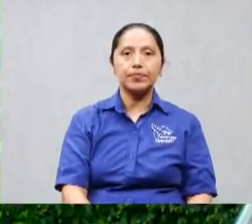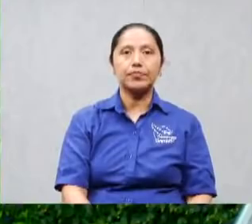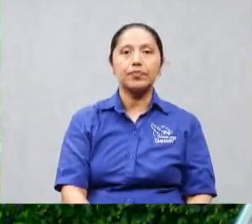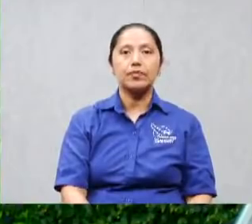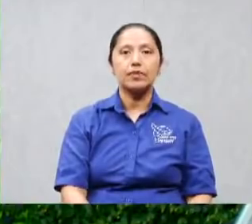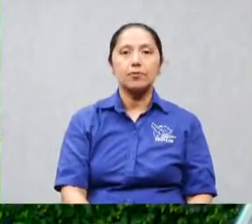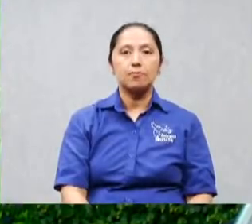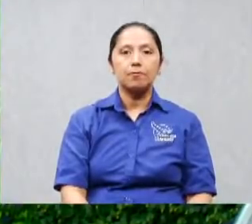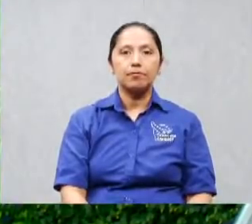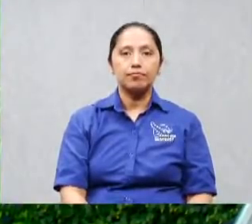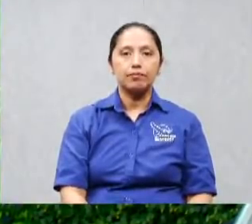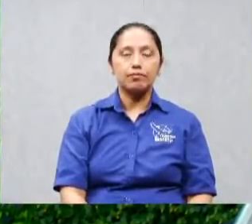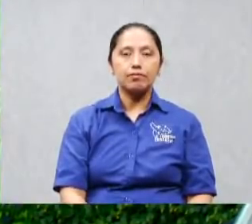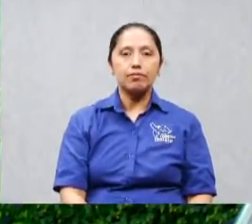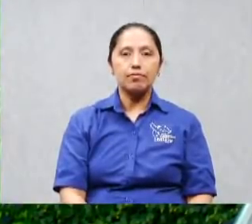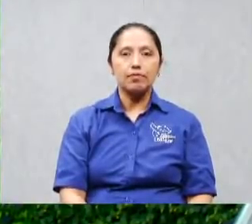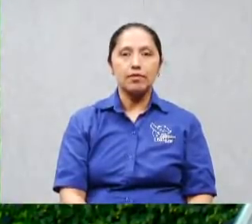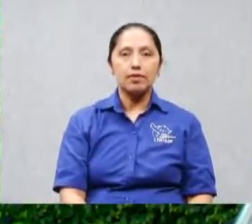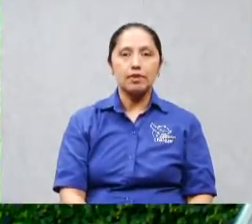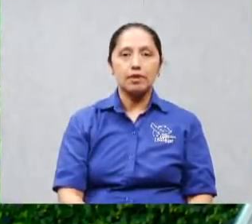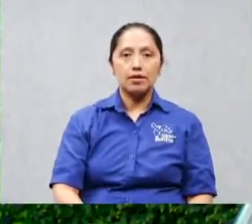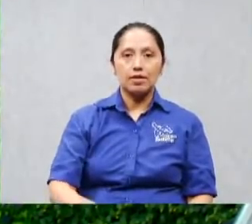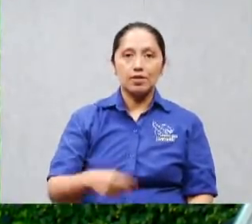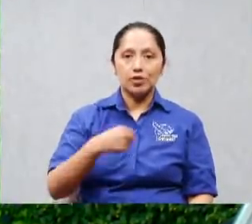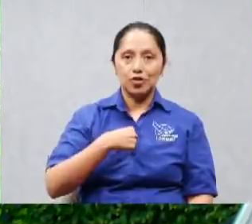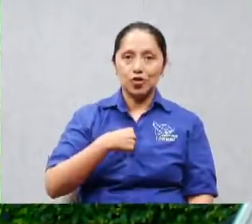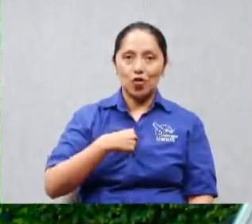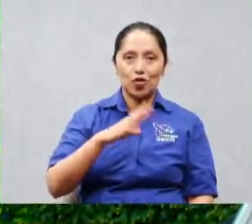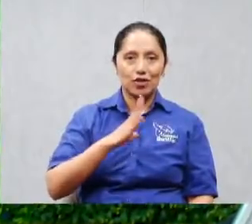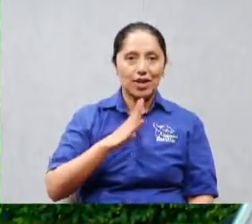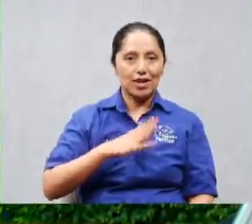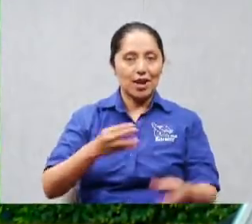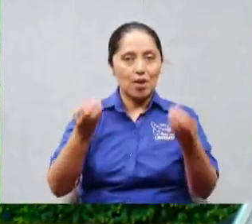quizá por eso es que tengo tantos temas pendientes